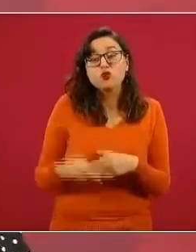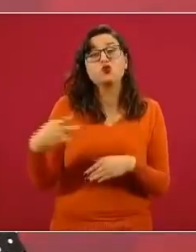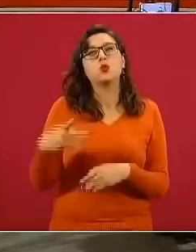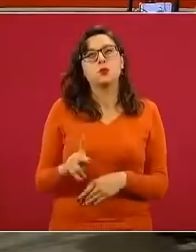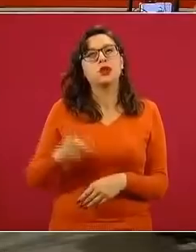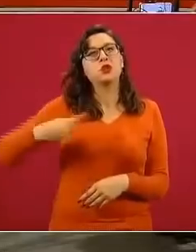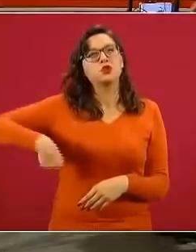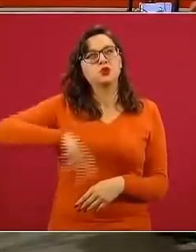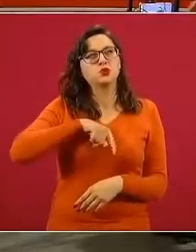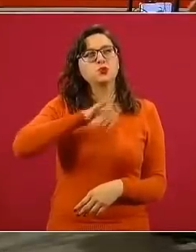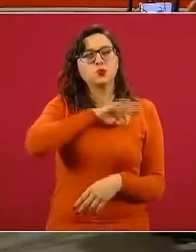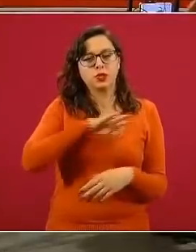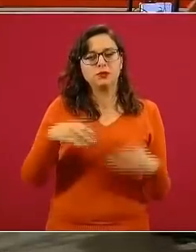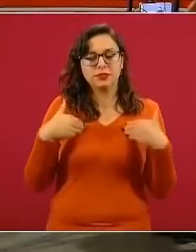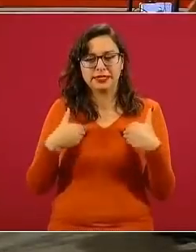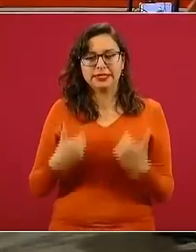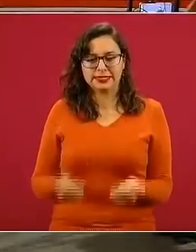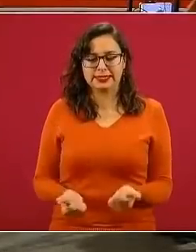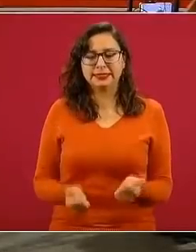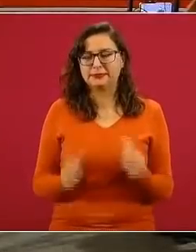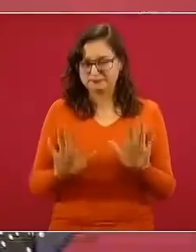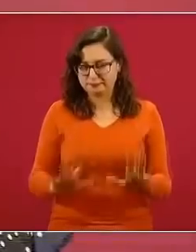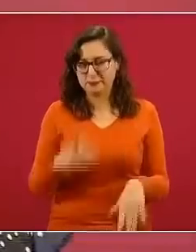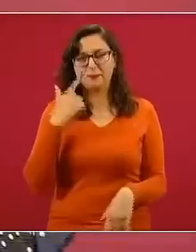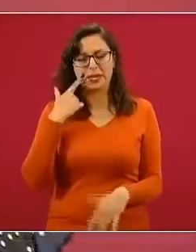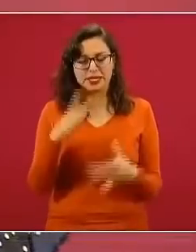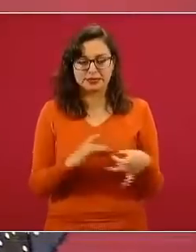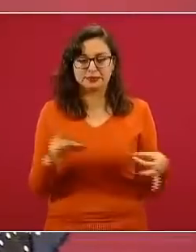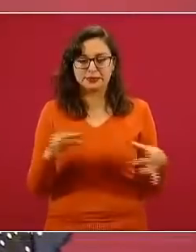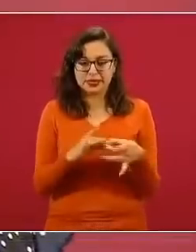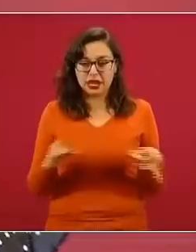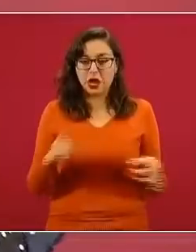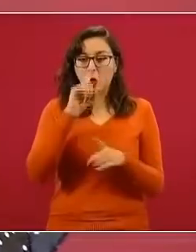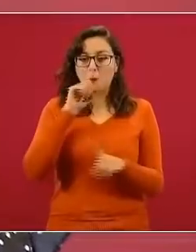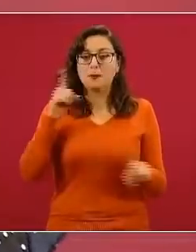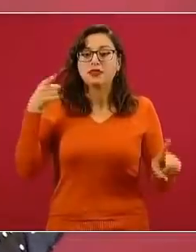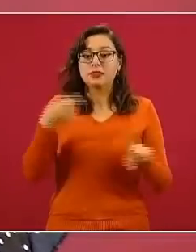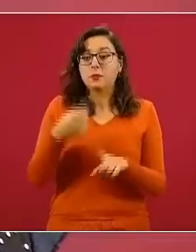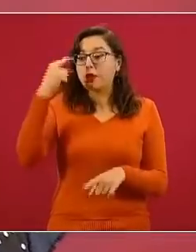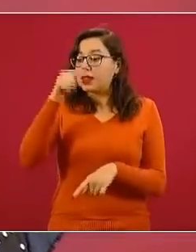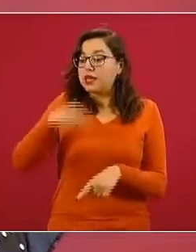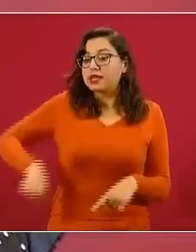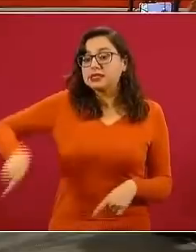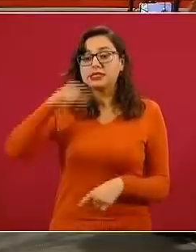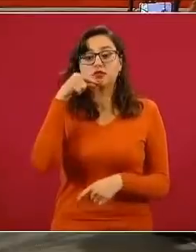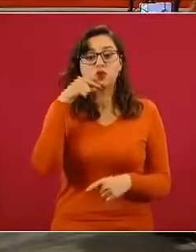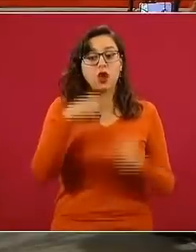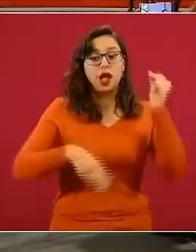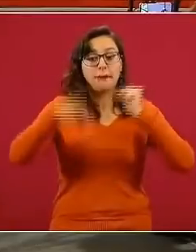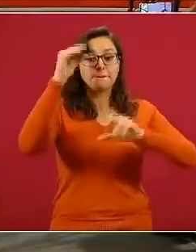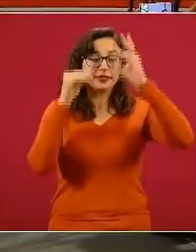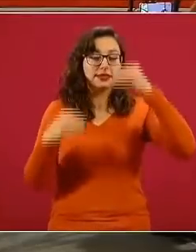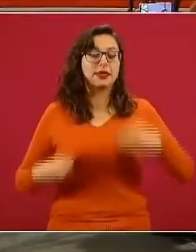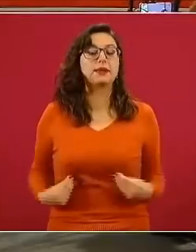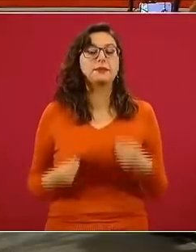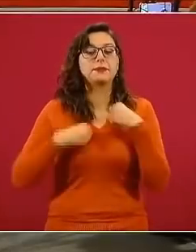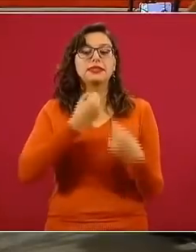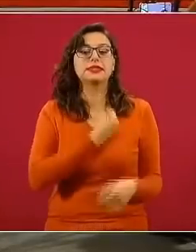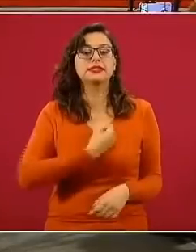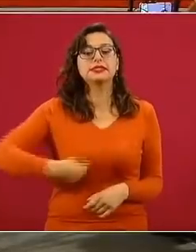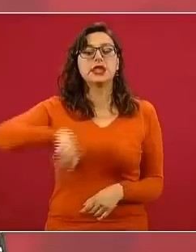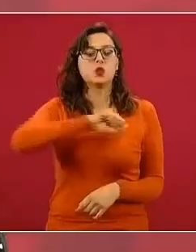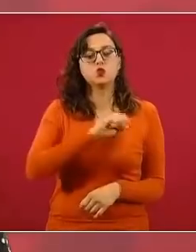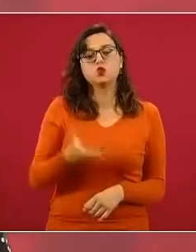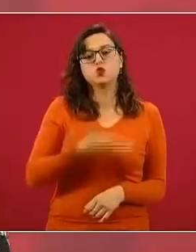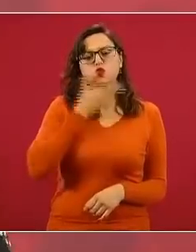pudiéramos entender todos, no? Lo que busca es desarrollar estilos de vida saludables. Y cómo lo vamos a